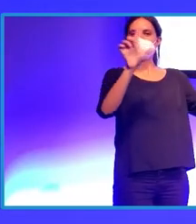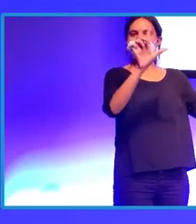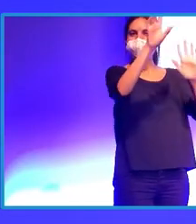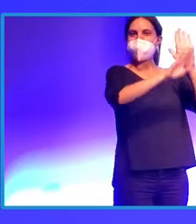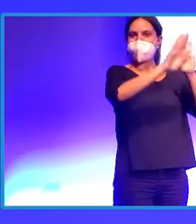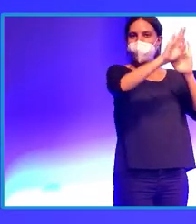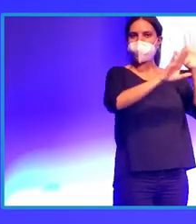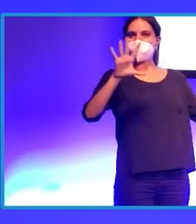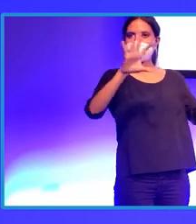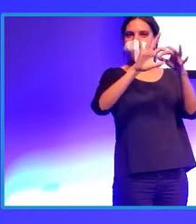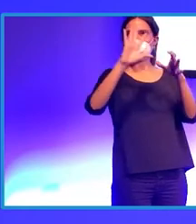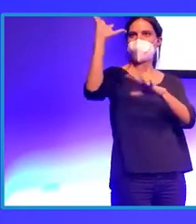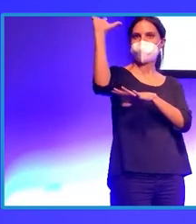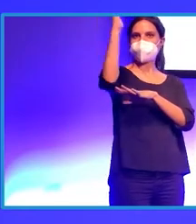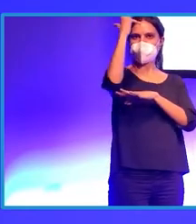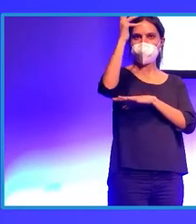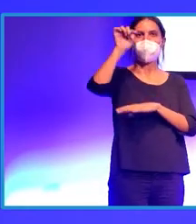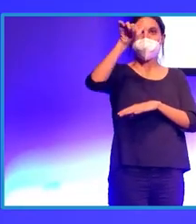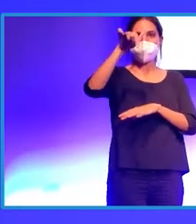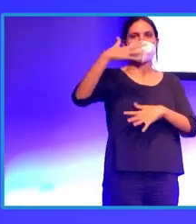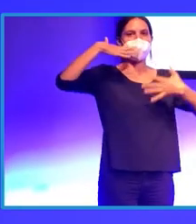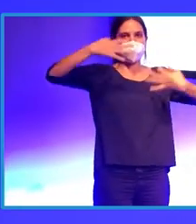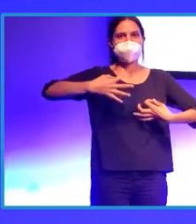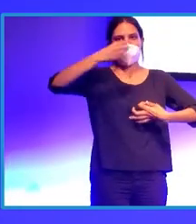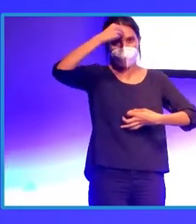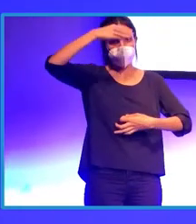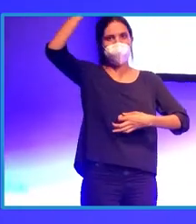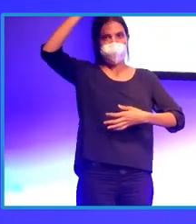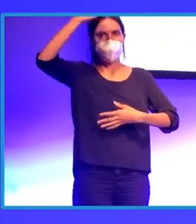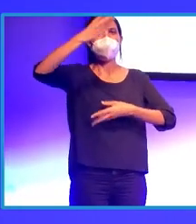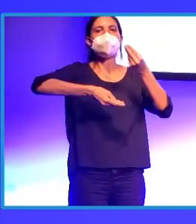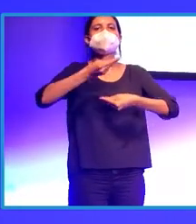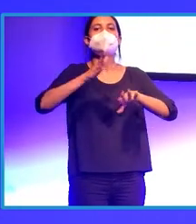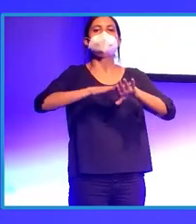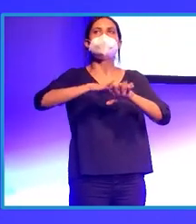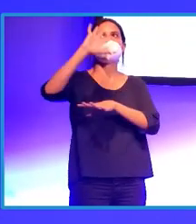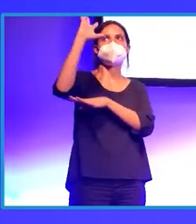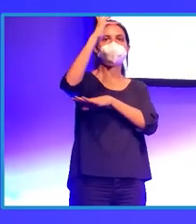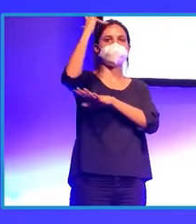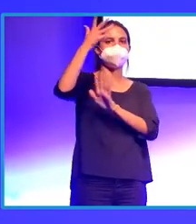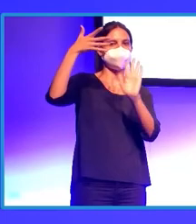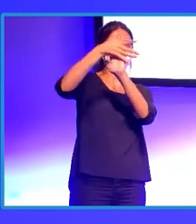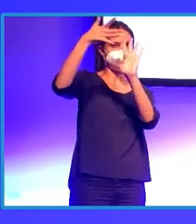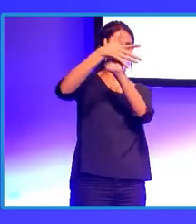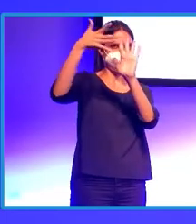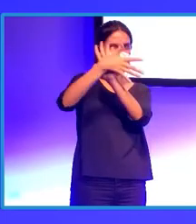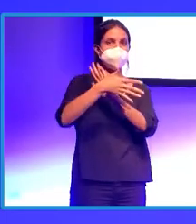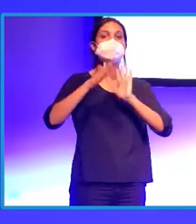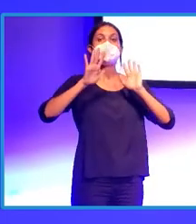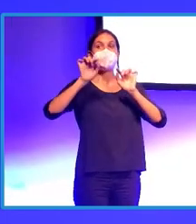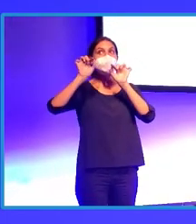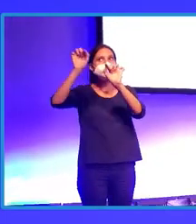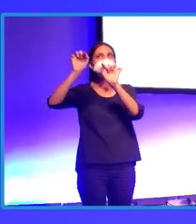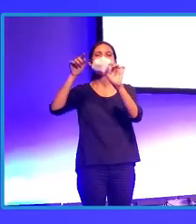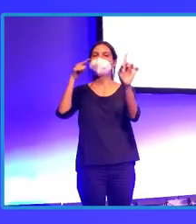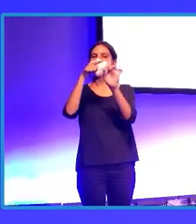cuenta con realidad virtual los fenómenos atmosféricos. Entonces, esa fue nuestra pequeña referencia, pero como les dije antes,